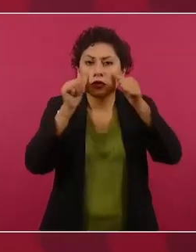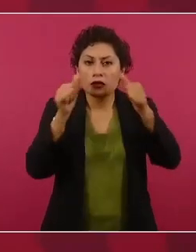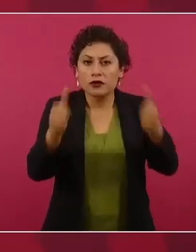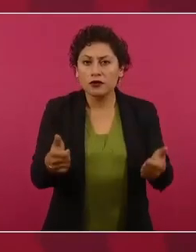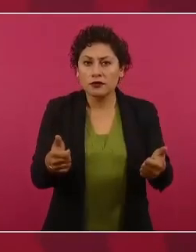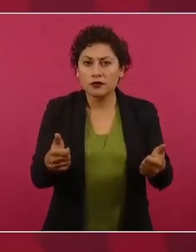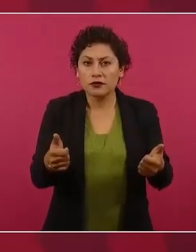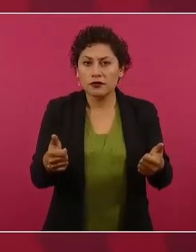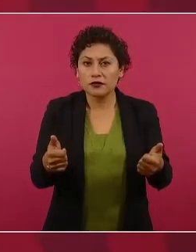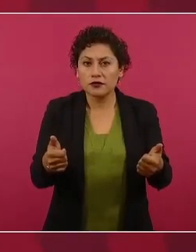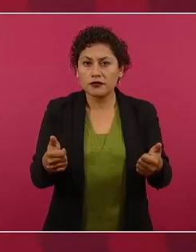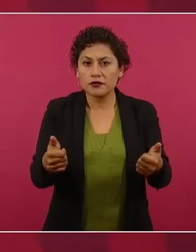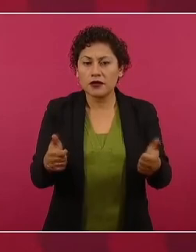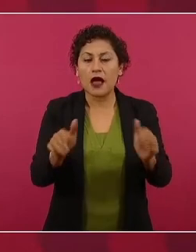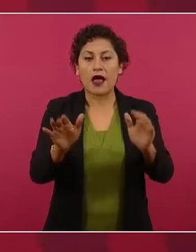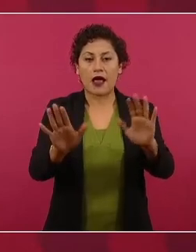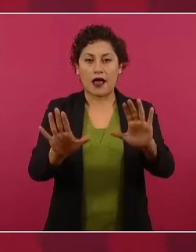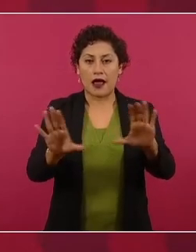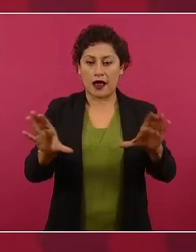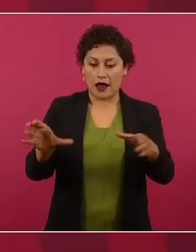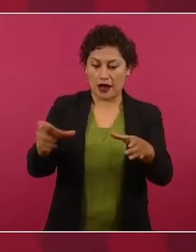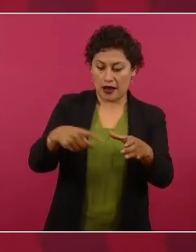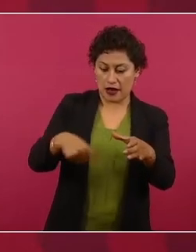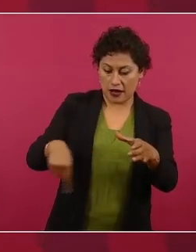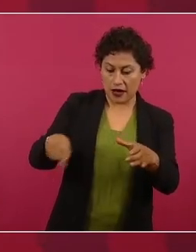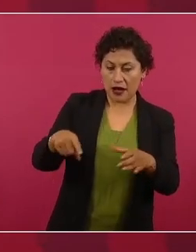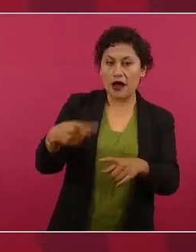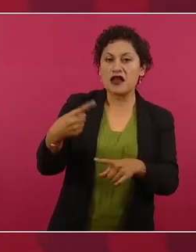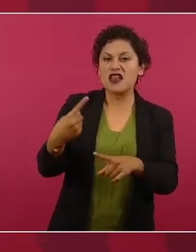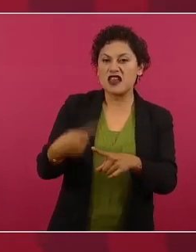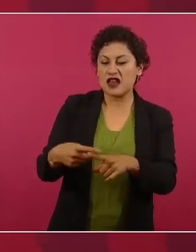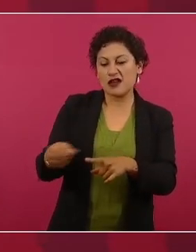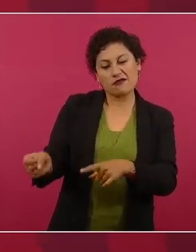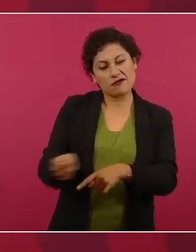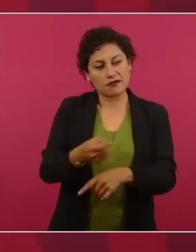se libera, a los que tienen dinero,